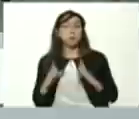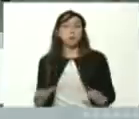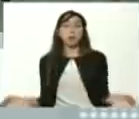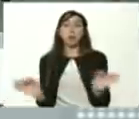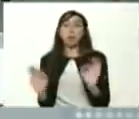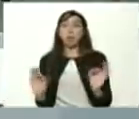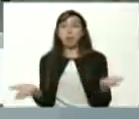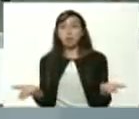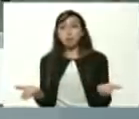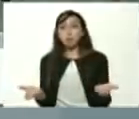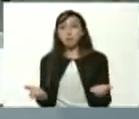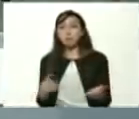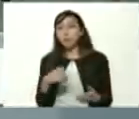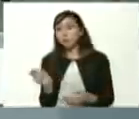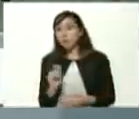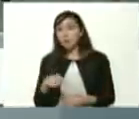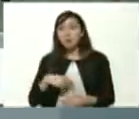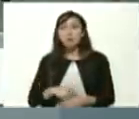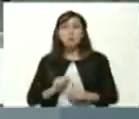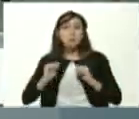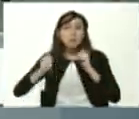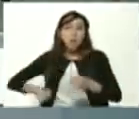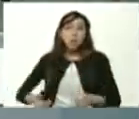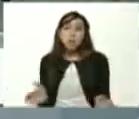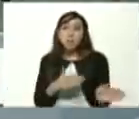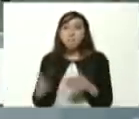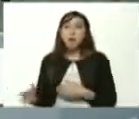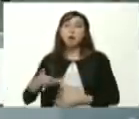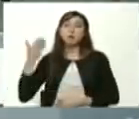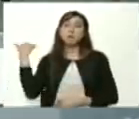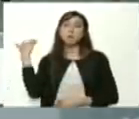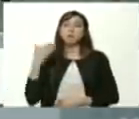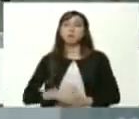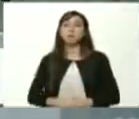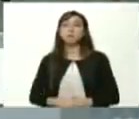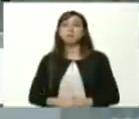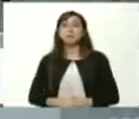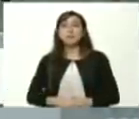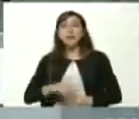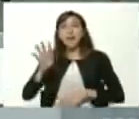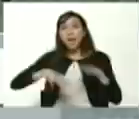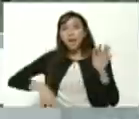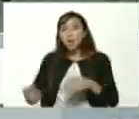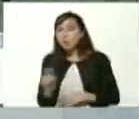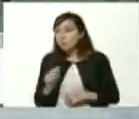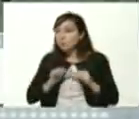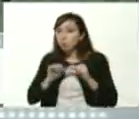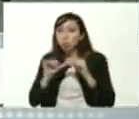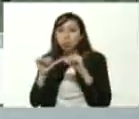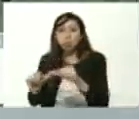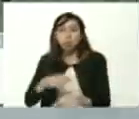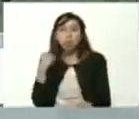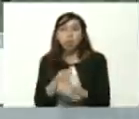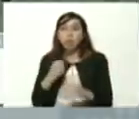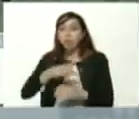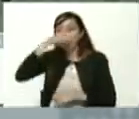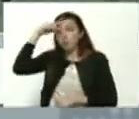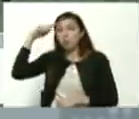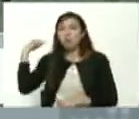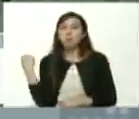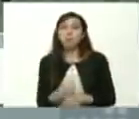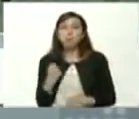todos estos meses desde marzo 14 meses continuos las brigadas